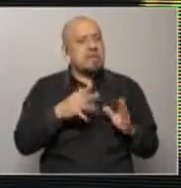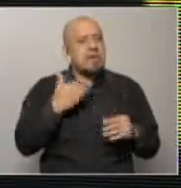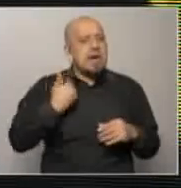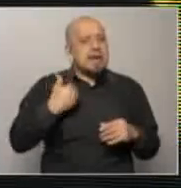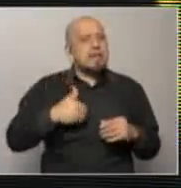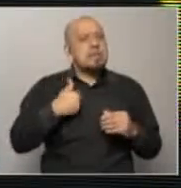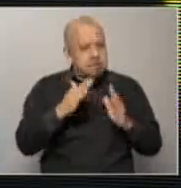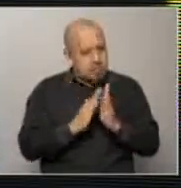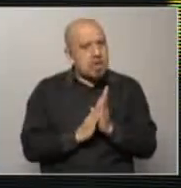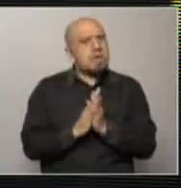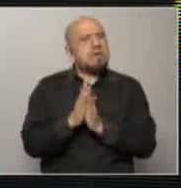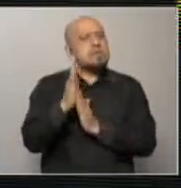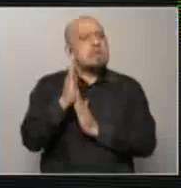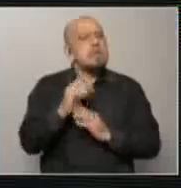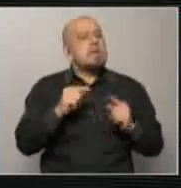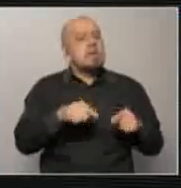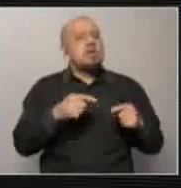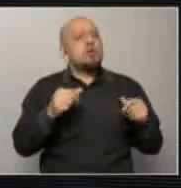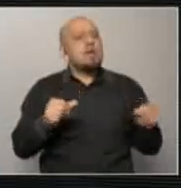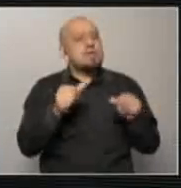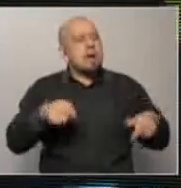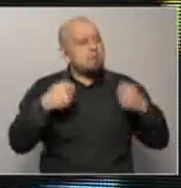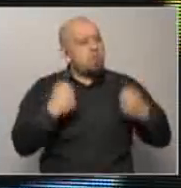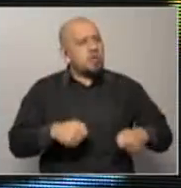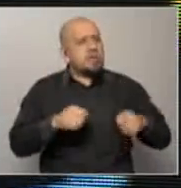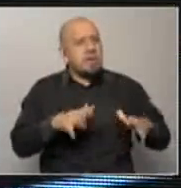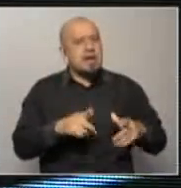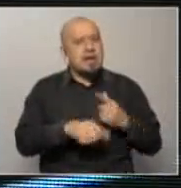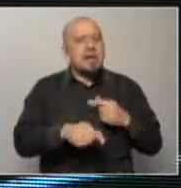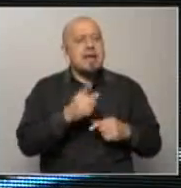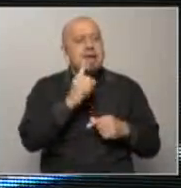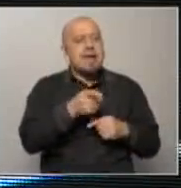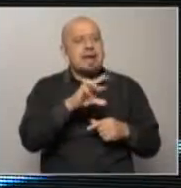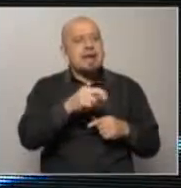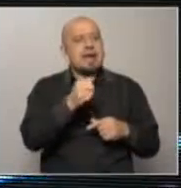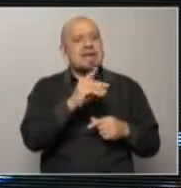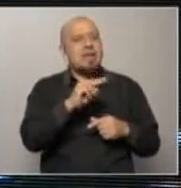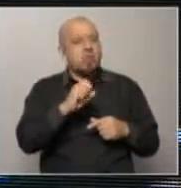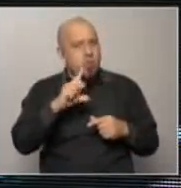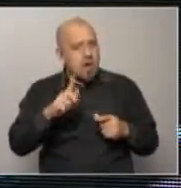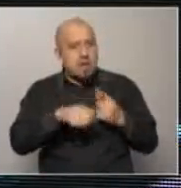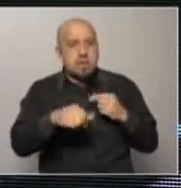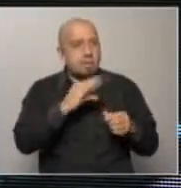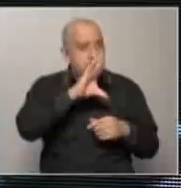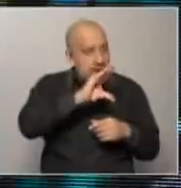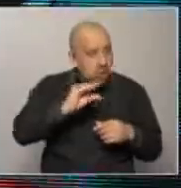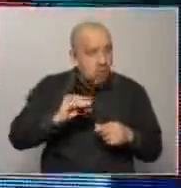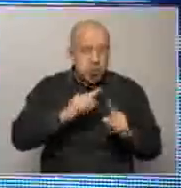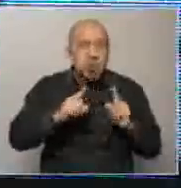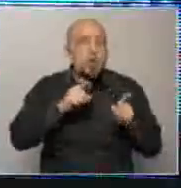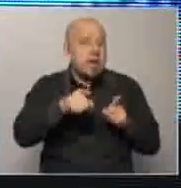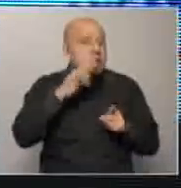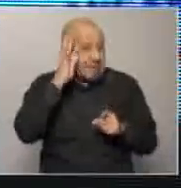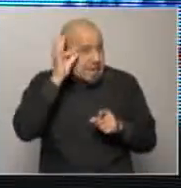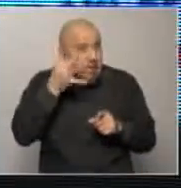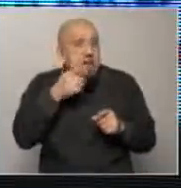Argentina va a crecer y apuesta a que él llama el gradualismo que en realidad no llegó nunca ni a gradualismo el déficit fiscal no bajó significativamente pero él creía